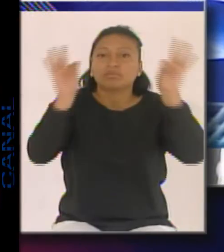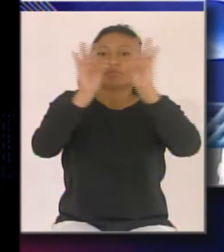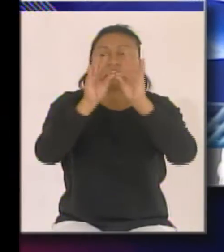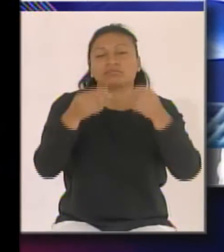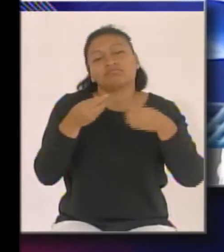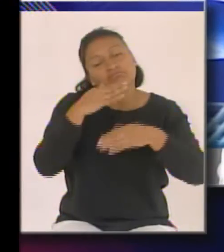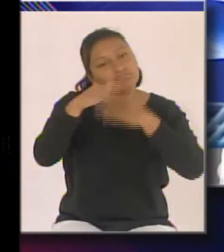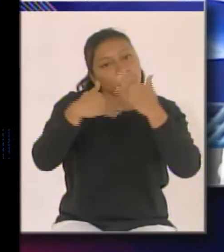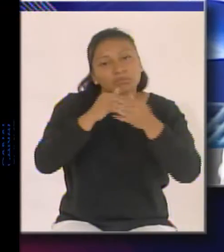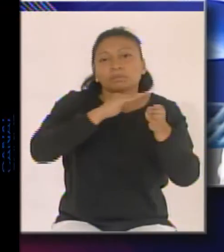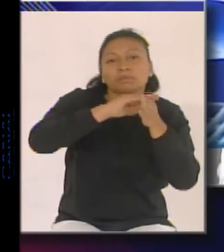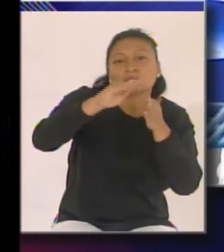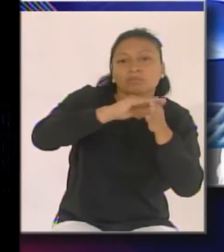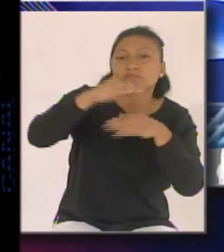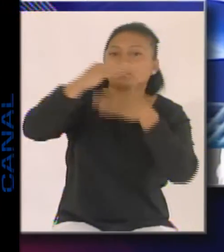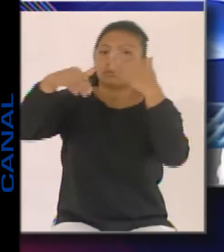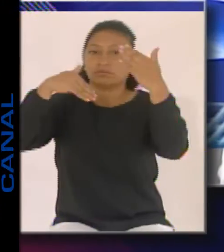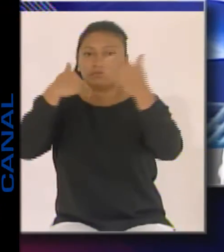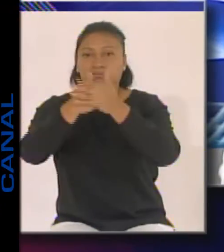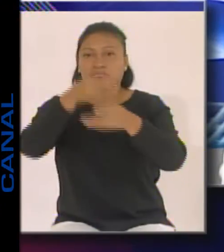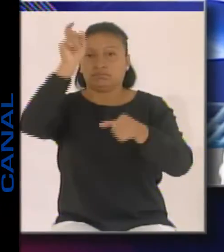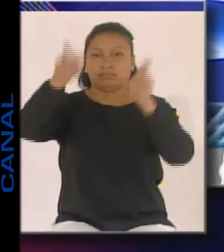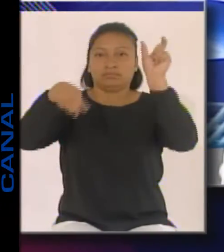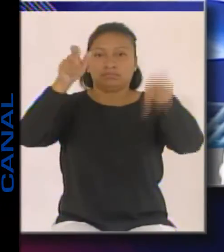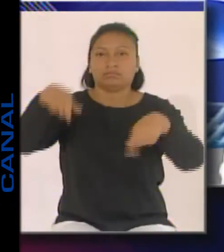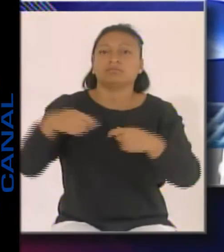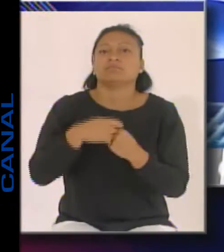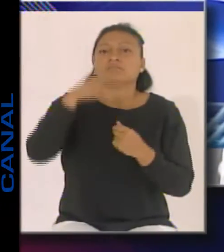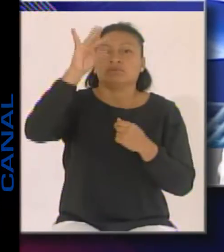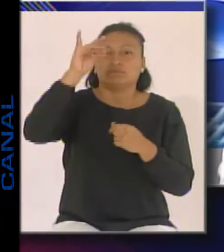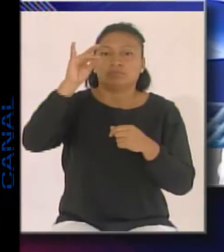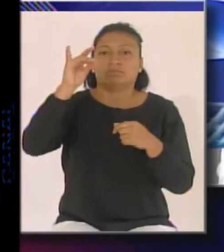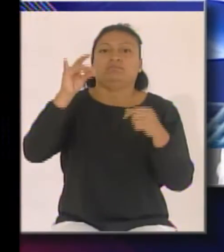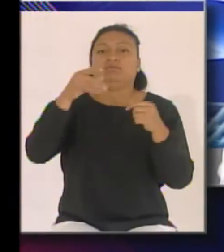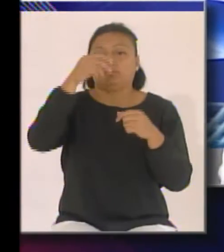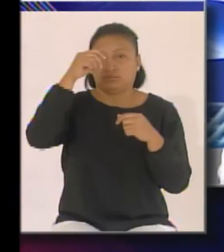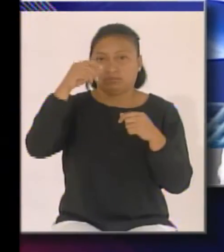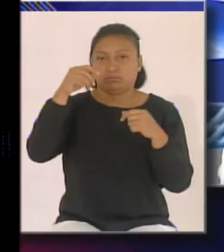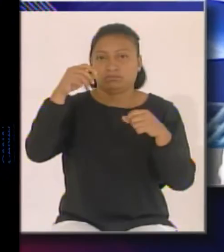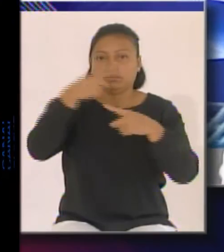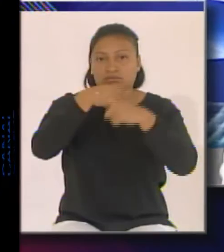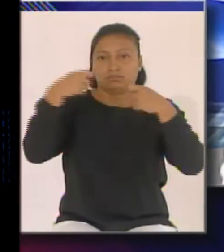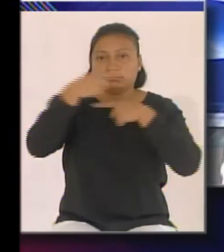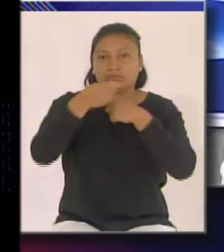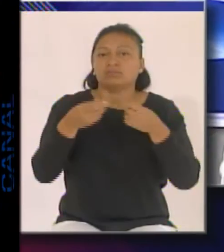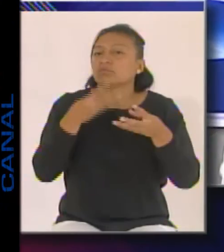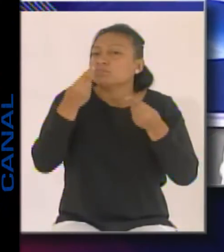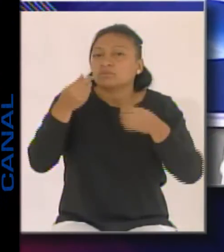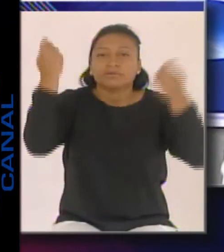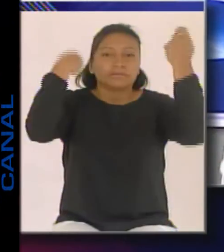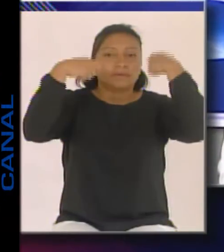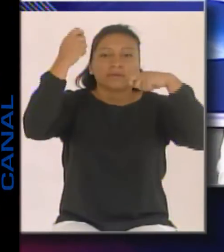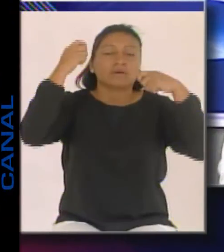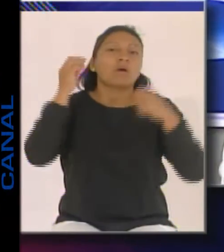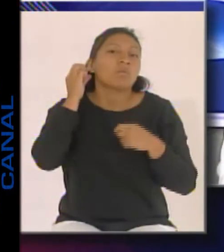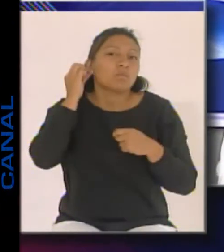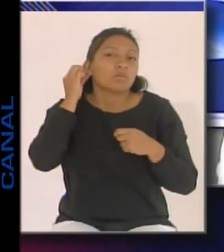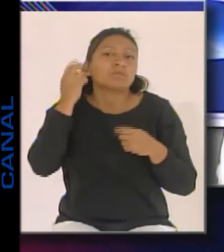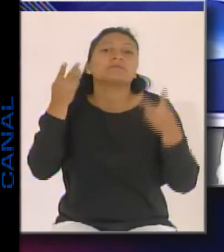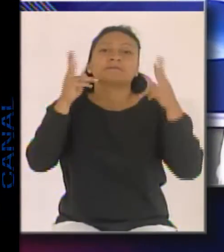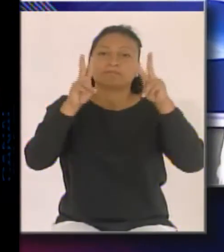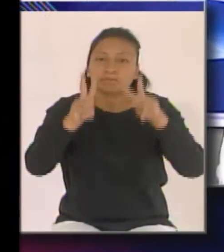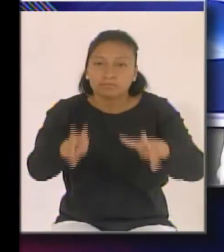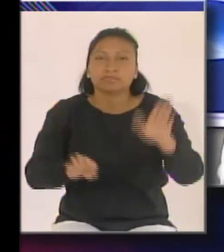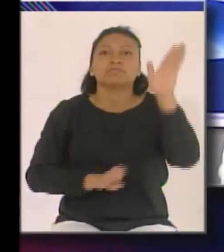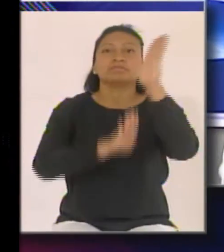invitar a toda la ciudadanía para que se dé cita este 8 de marzo en este gran homenaje a las mujeres. Los emprendimientos son de hombres y de